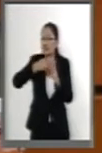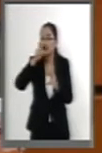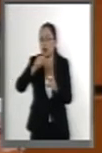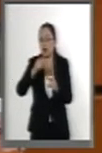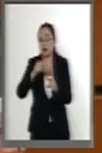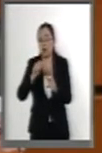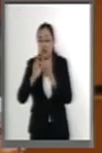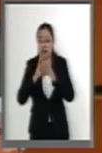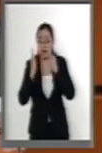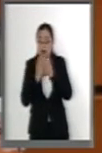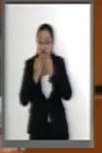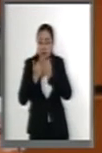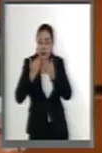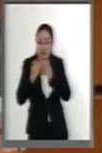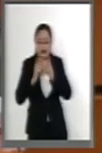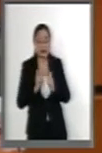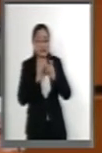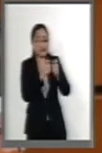nombramientos que se hacen.